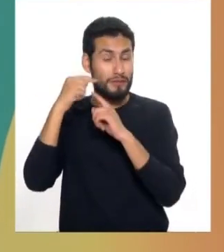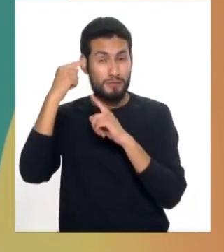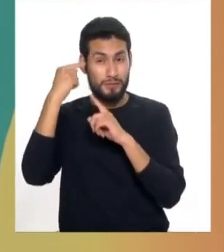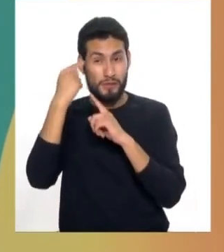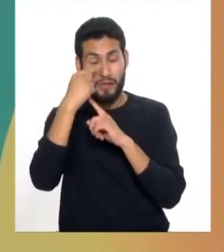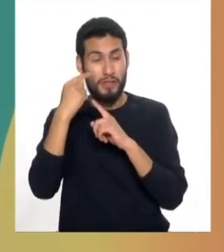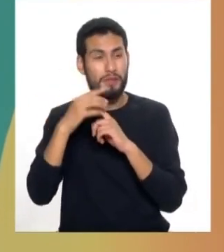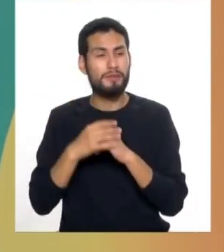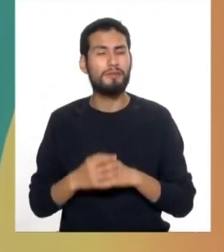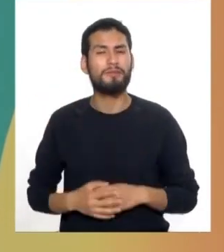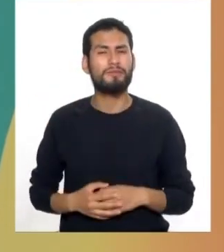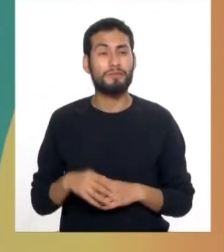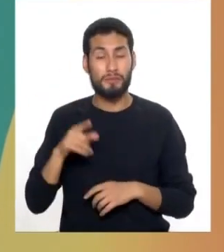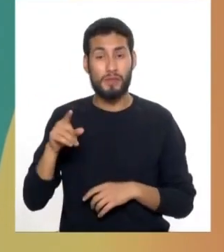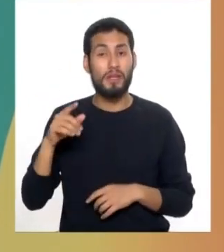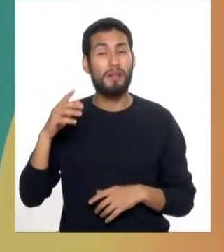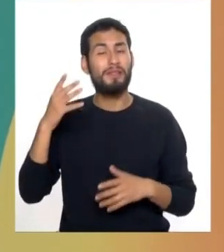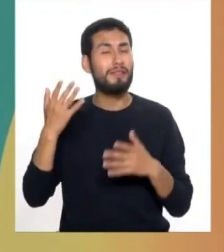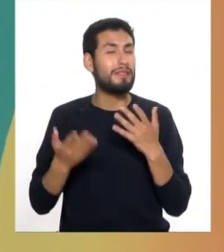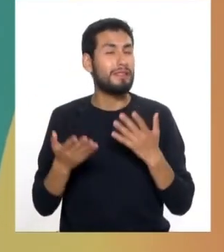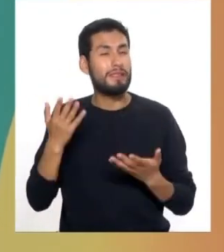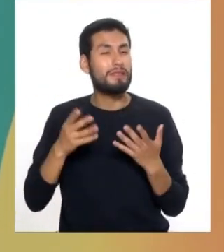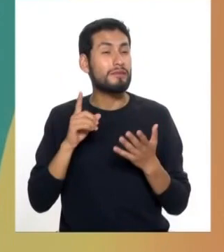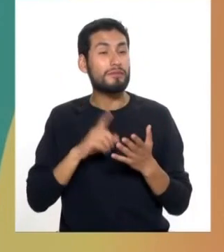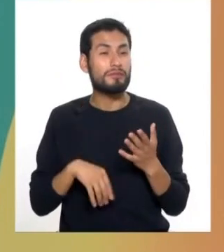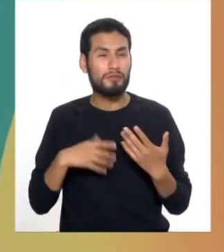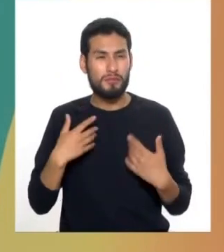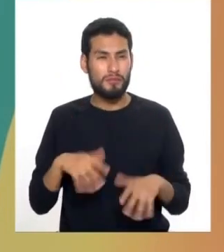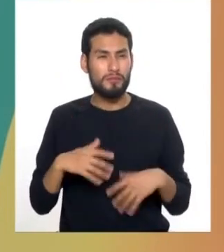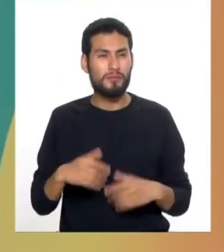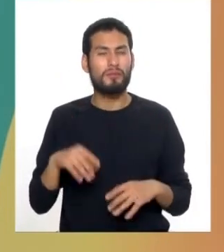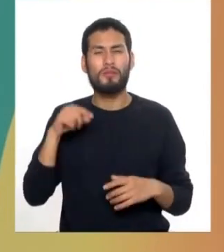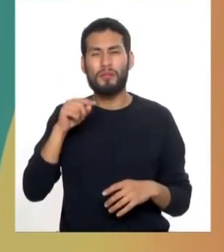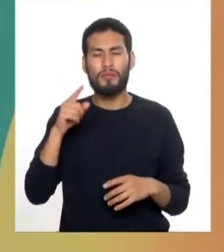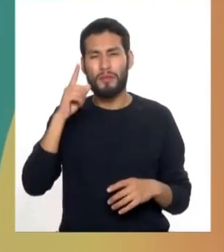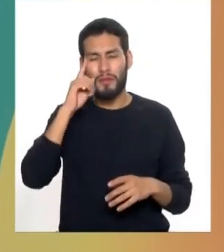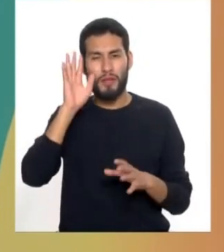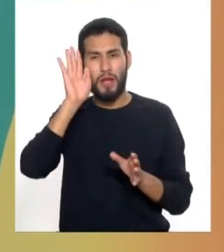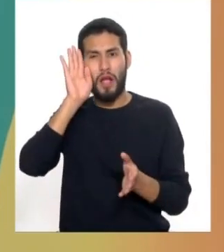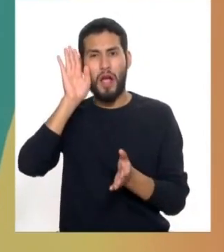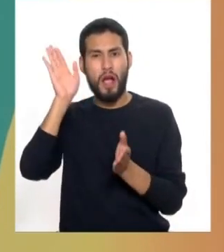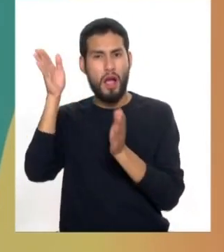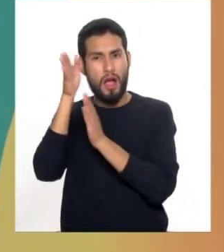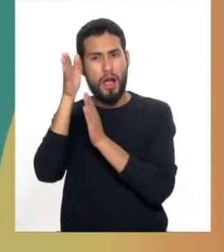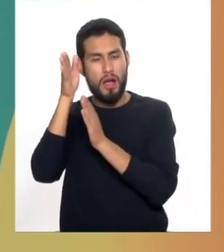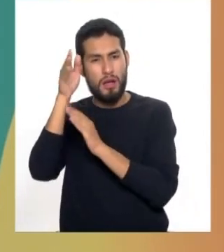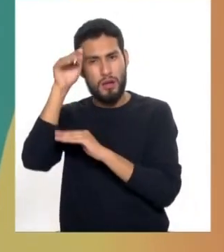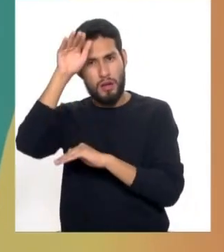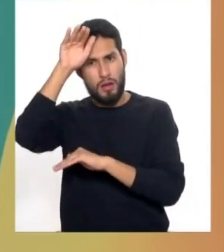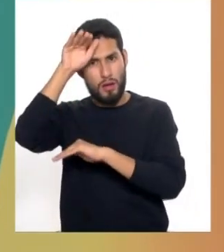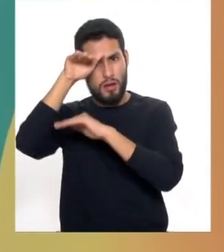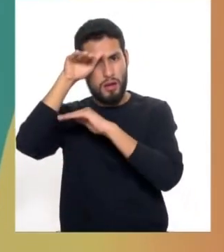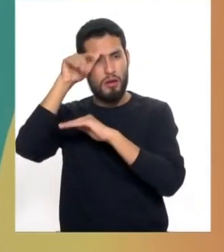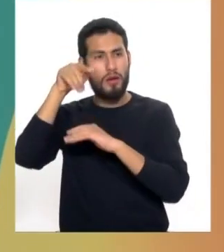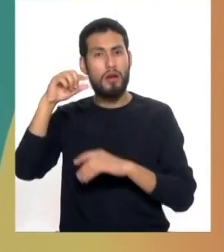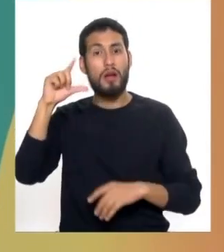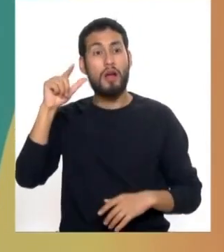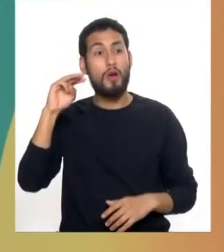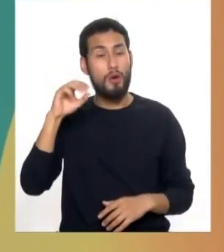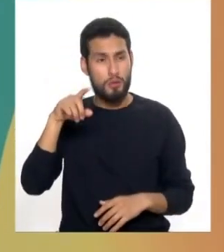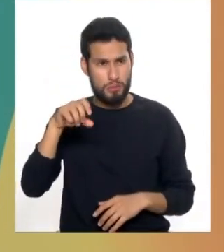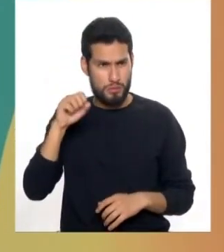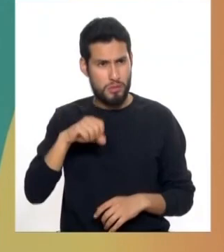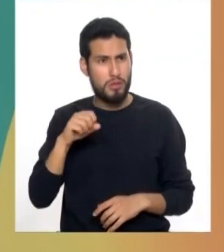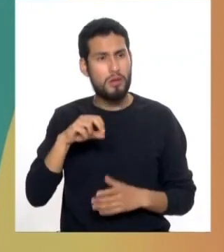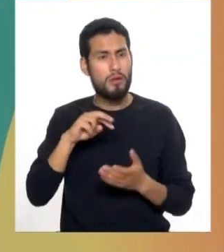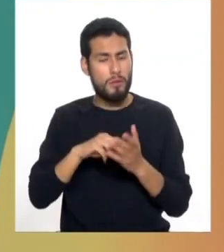bien dice Saúl, probablemente ha tenido un glaucoma de ángulo cerrado. El tratamiento de glaucoma de ángulo cerrado sí es